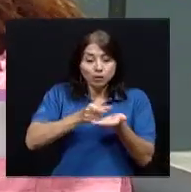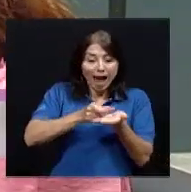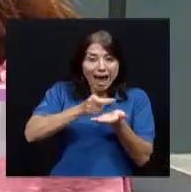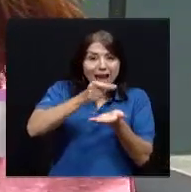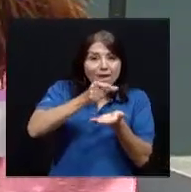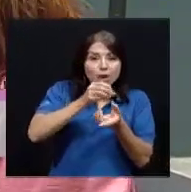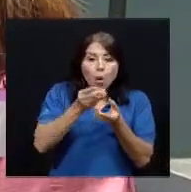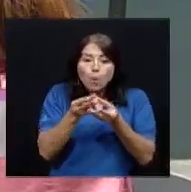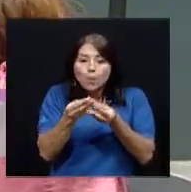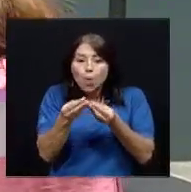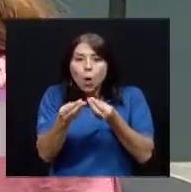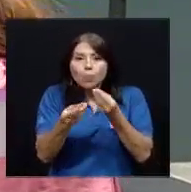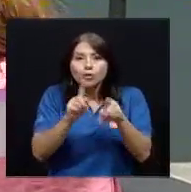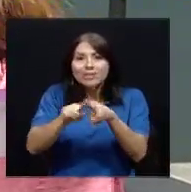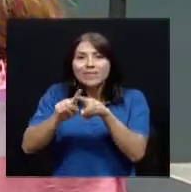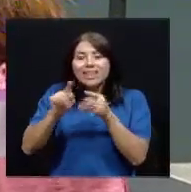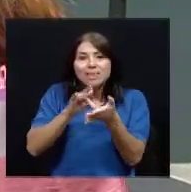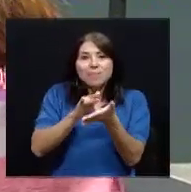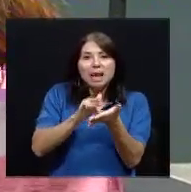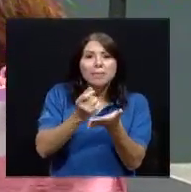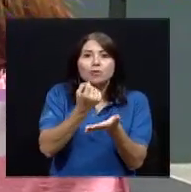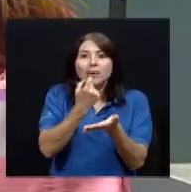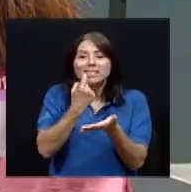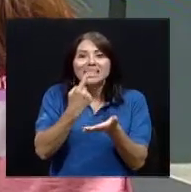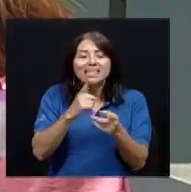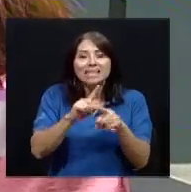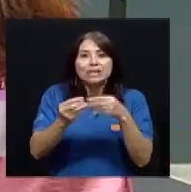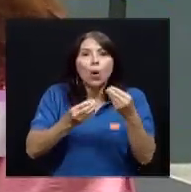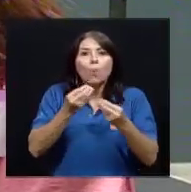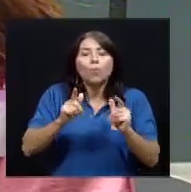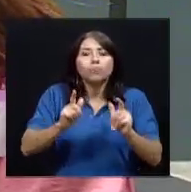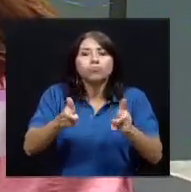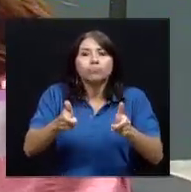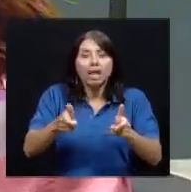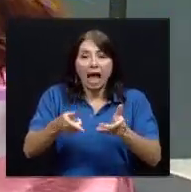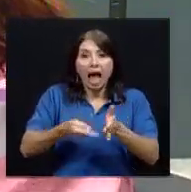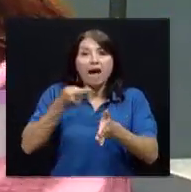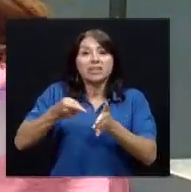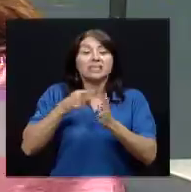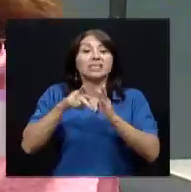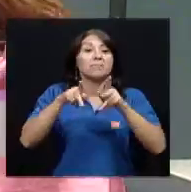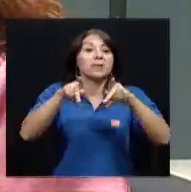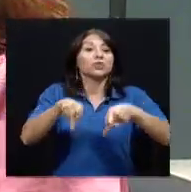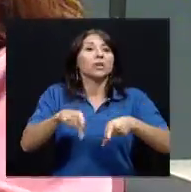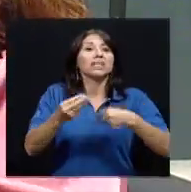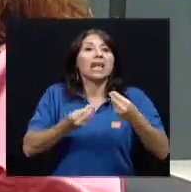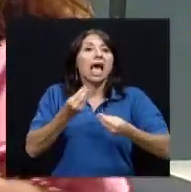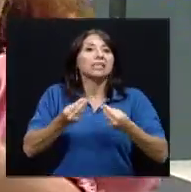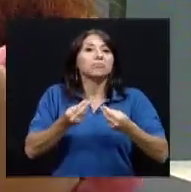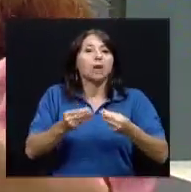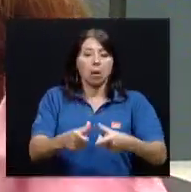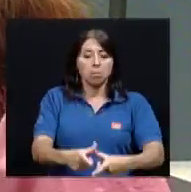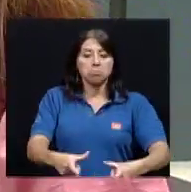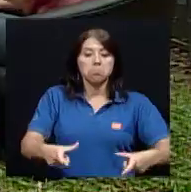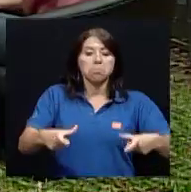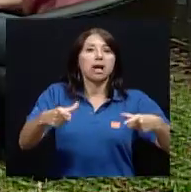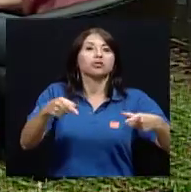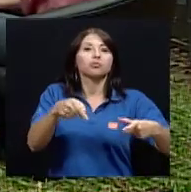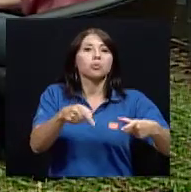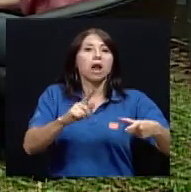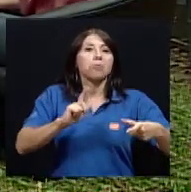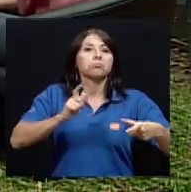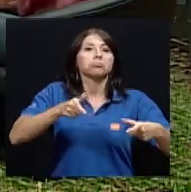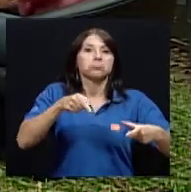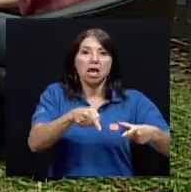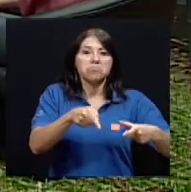esos polvos esos medicamentos y son pastillas por lo general las personas lo que hacemos o lo que hacen también es botarla en la basura verdad la